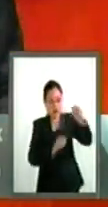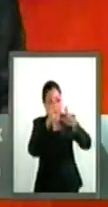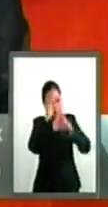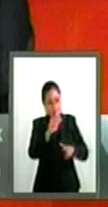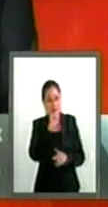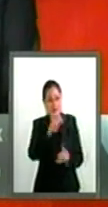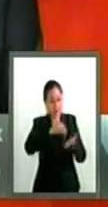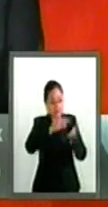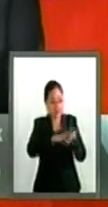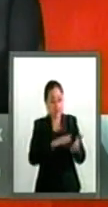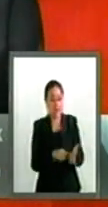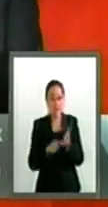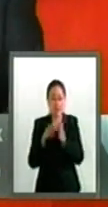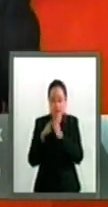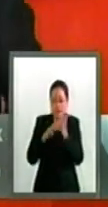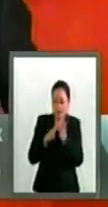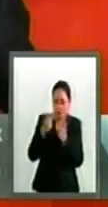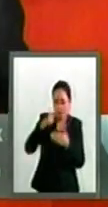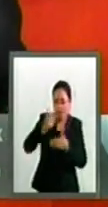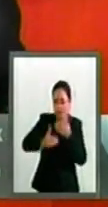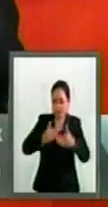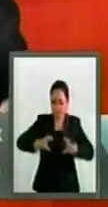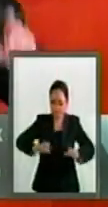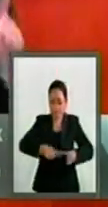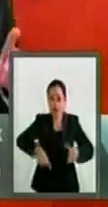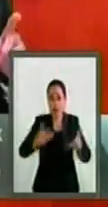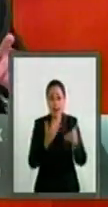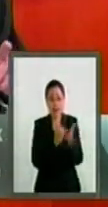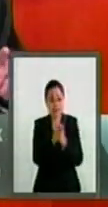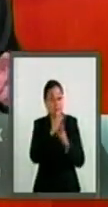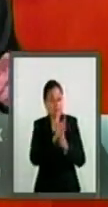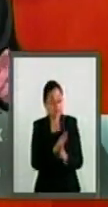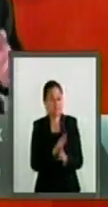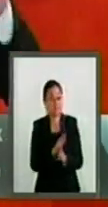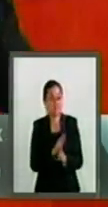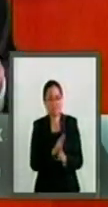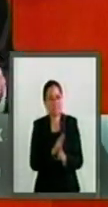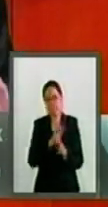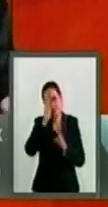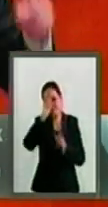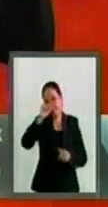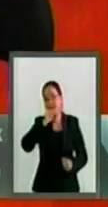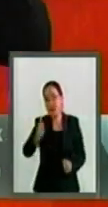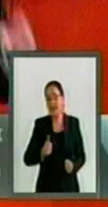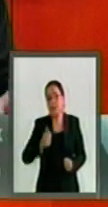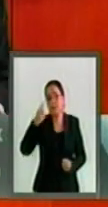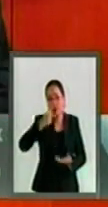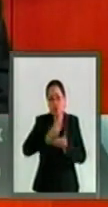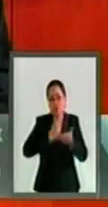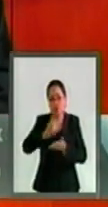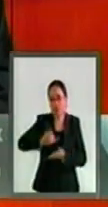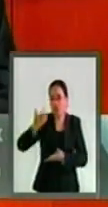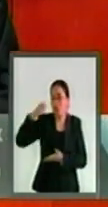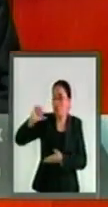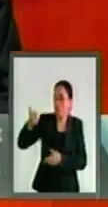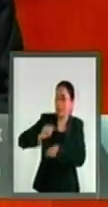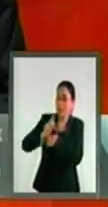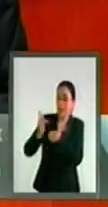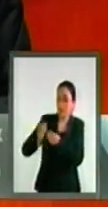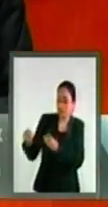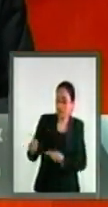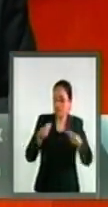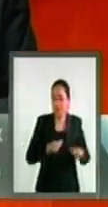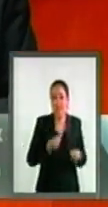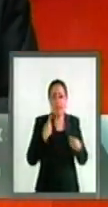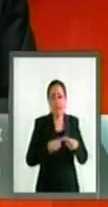que establece reglamentos claros al Congreso para imponer un proyecto extranjero definido